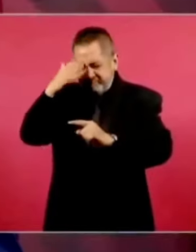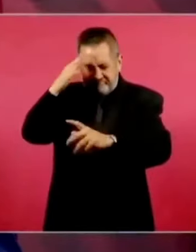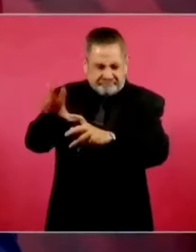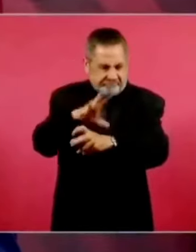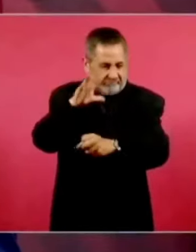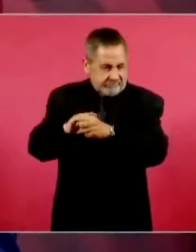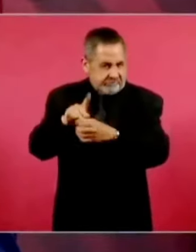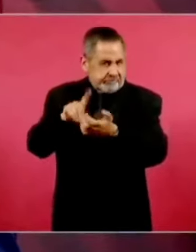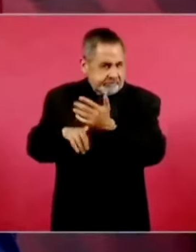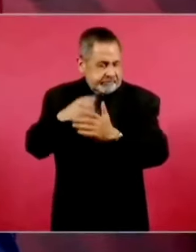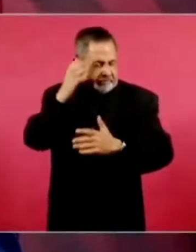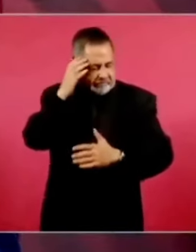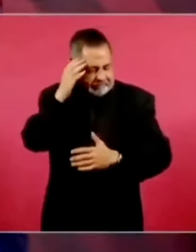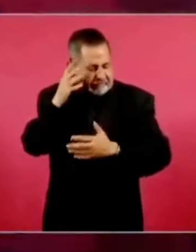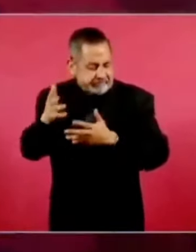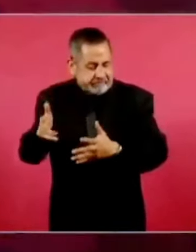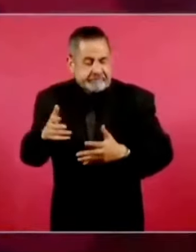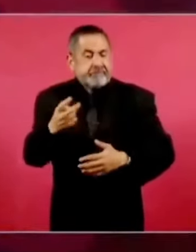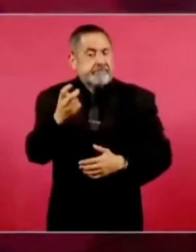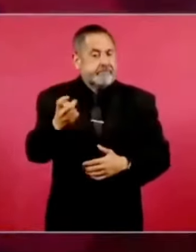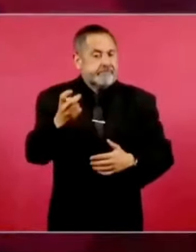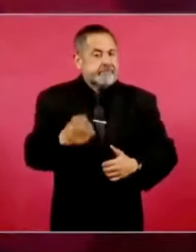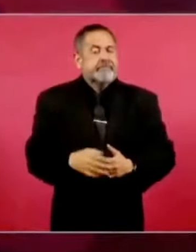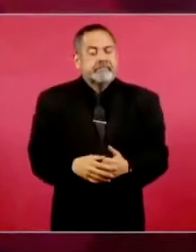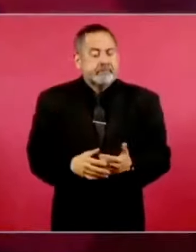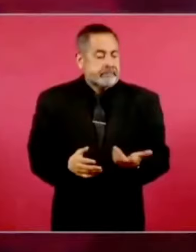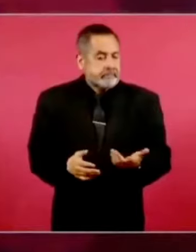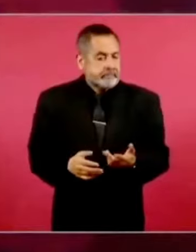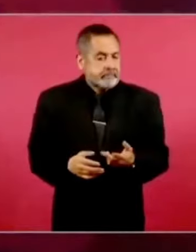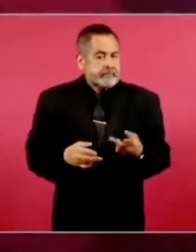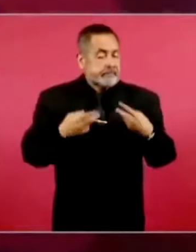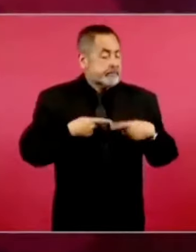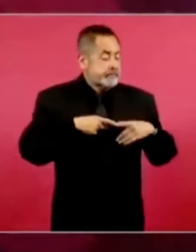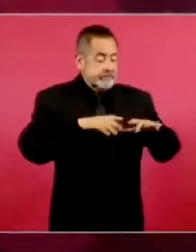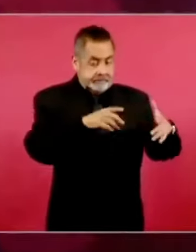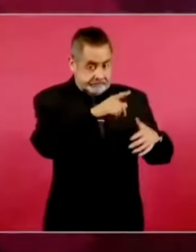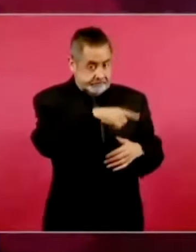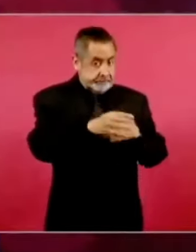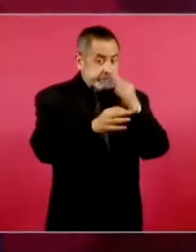y eso los publicistas